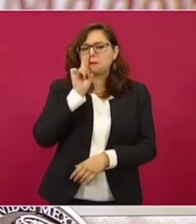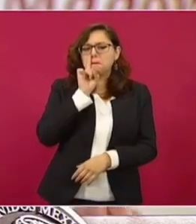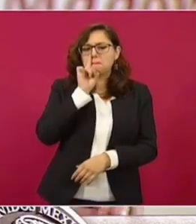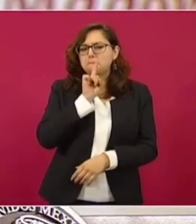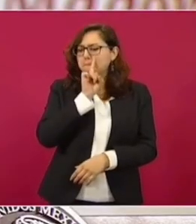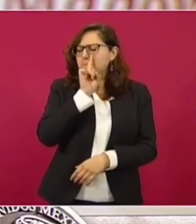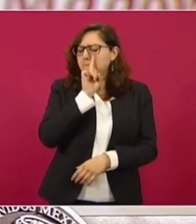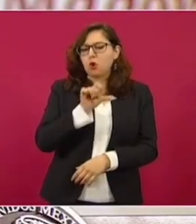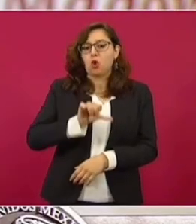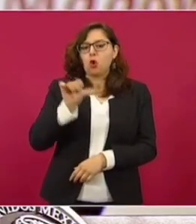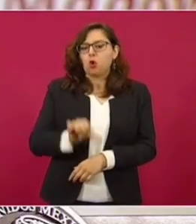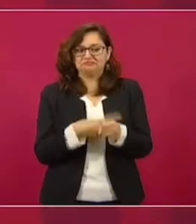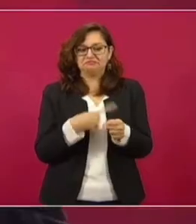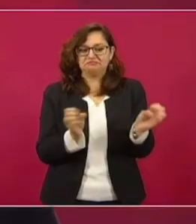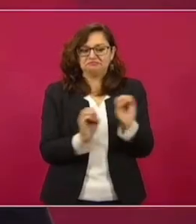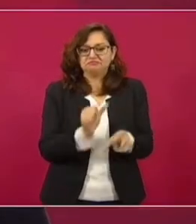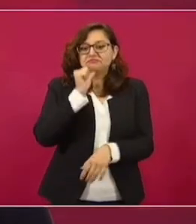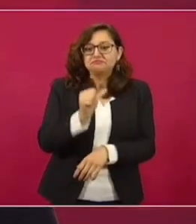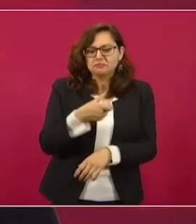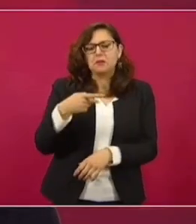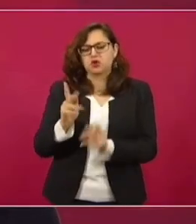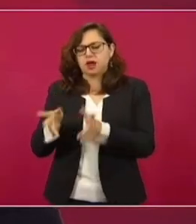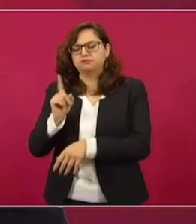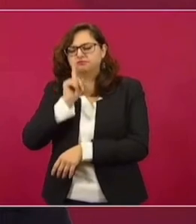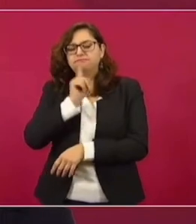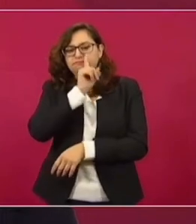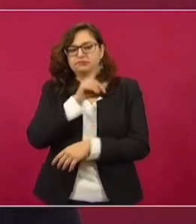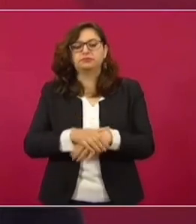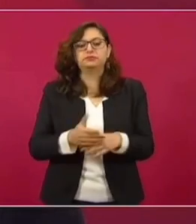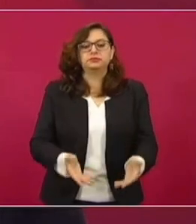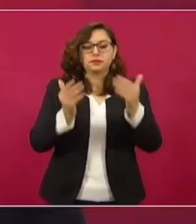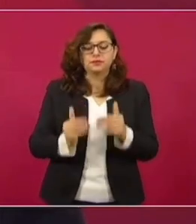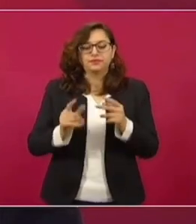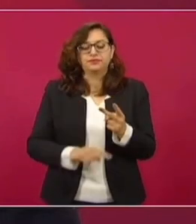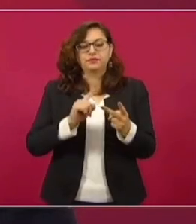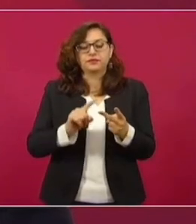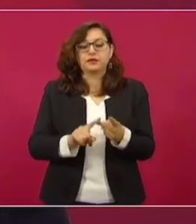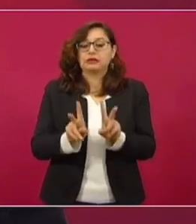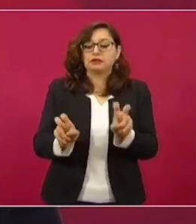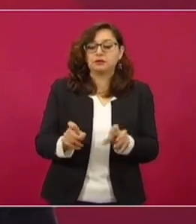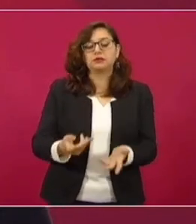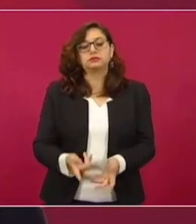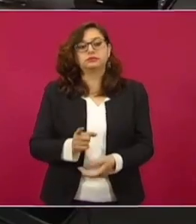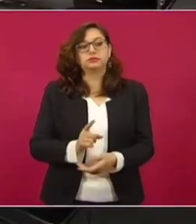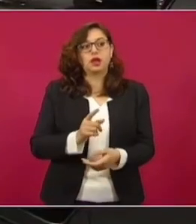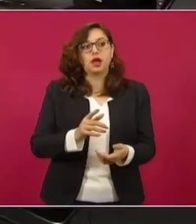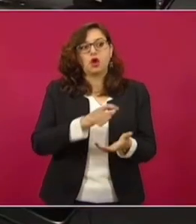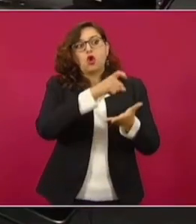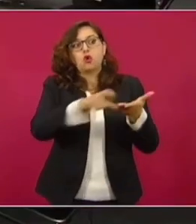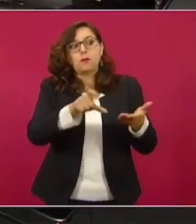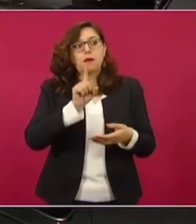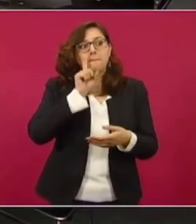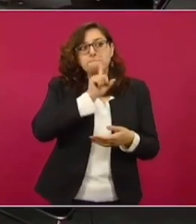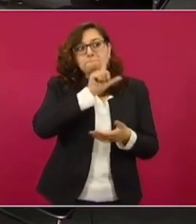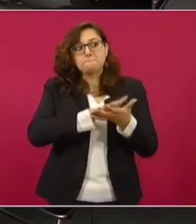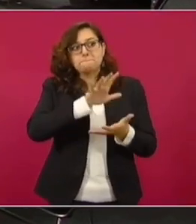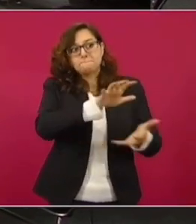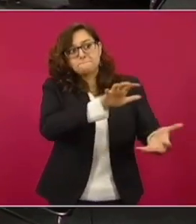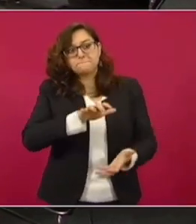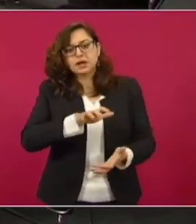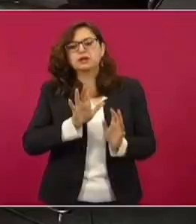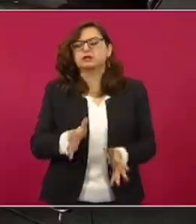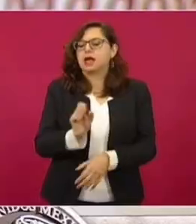seguramente en el transcurso del día tendremos el resultado. Respecto a lo que pregunta de las vacunas, de las pruebas, bueno, pues la Secretaría de Salud tiene todo un programa